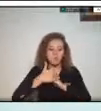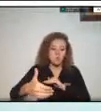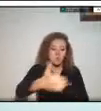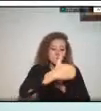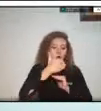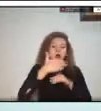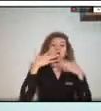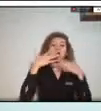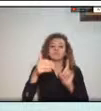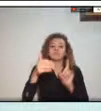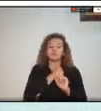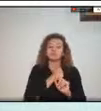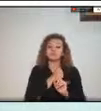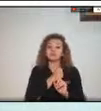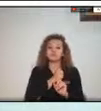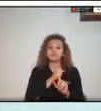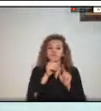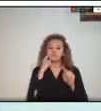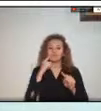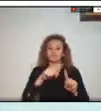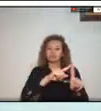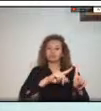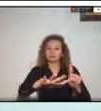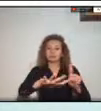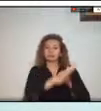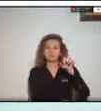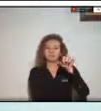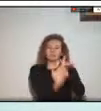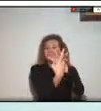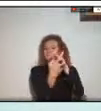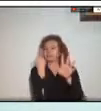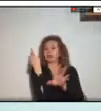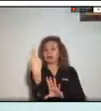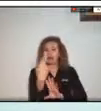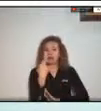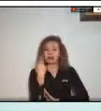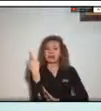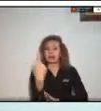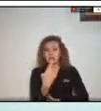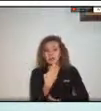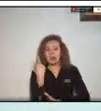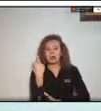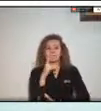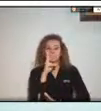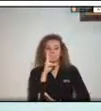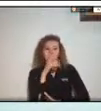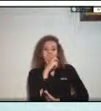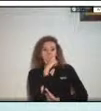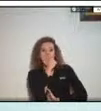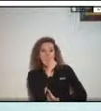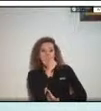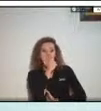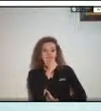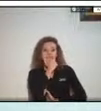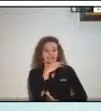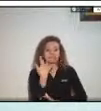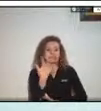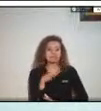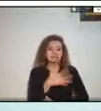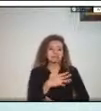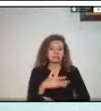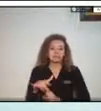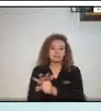tienen unas amenazas que son tan frecuentes y tan repetitivas que ya están establecidas